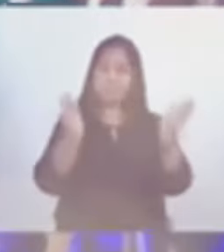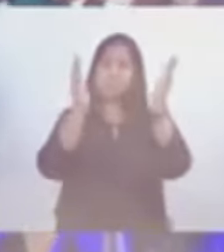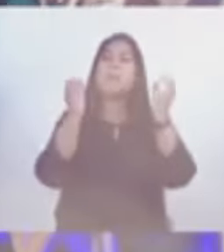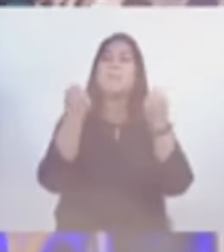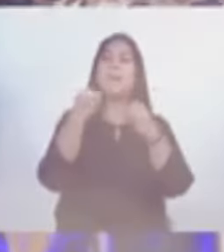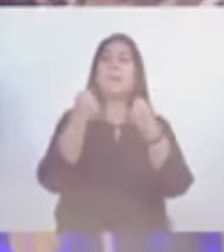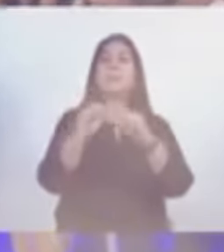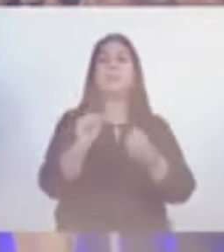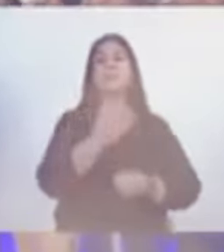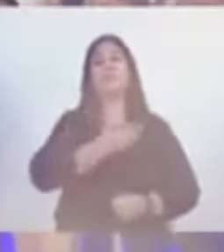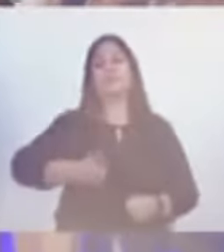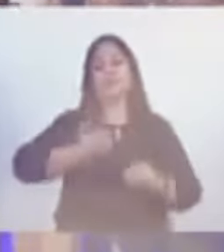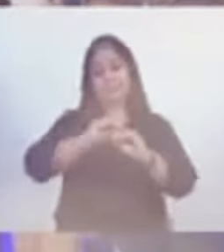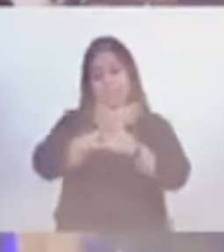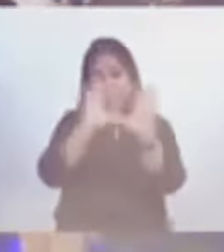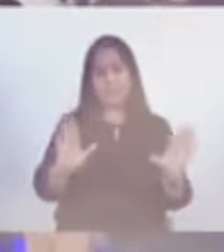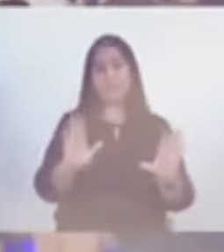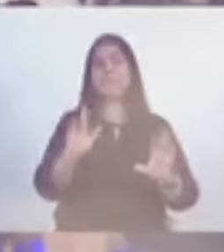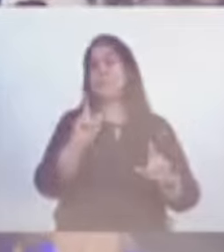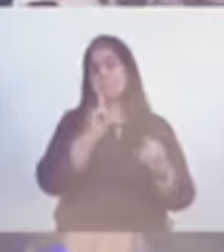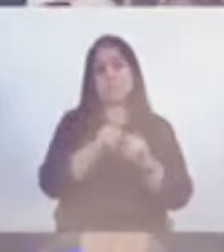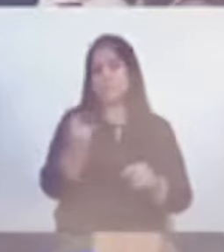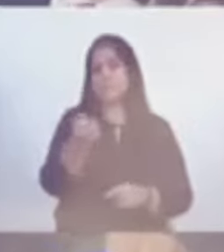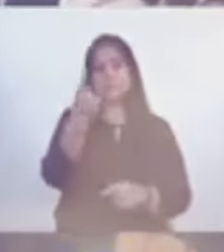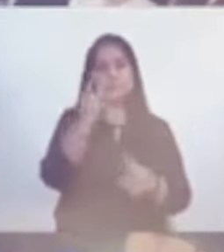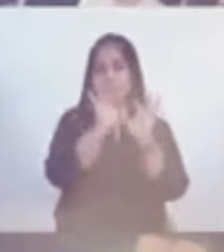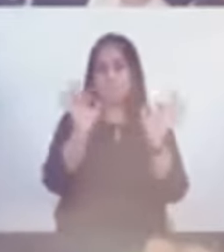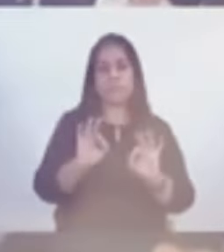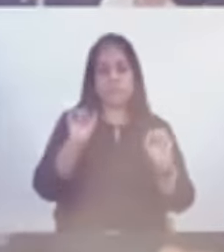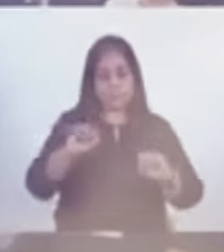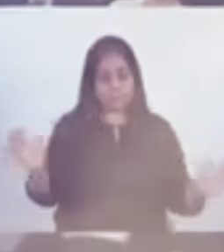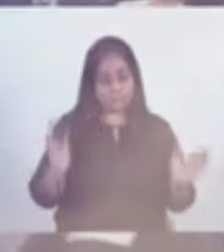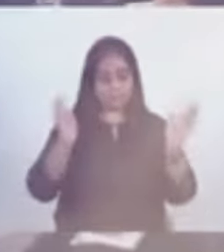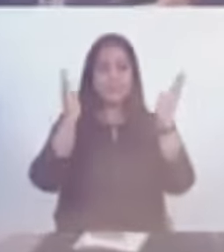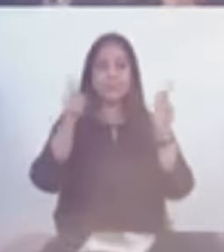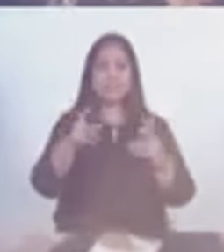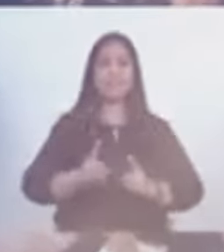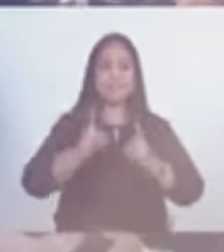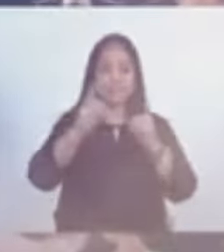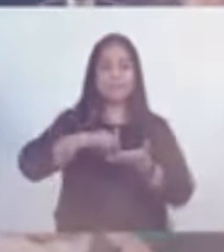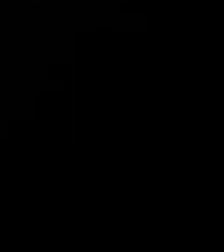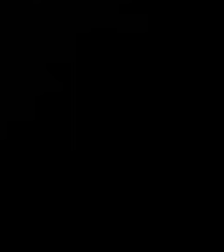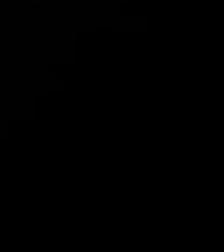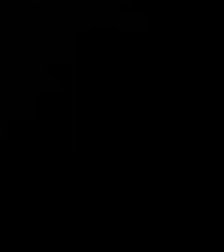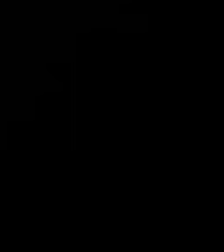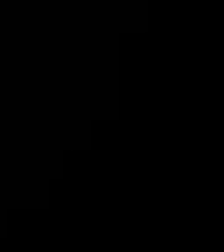construyendo un gobierno transparente, que es la única forma como se puede sacar adelante el desarrollo del país.